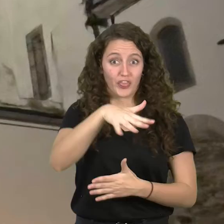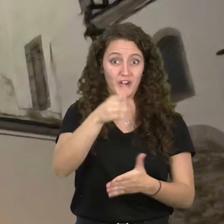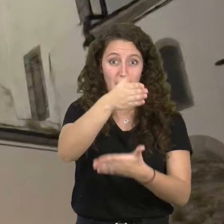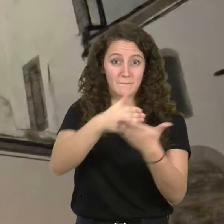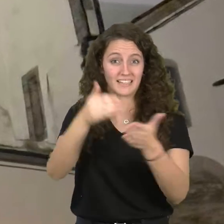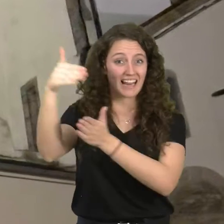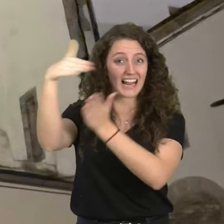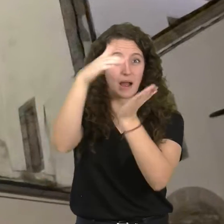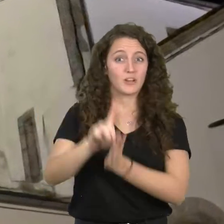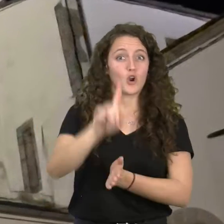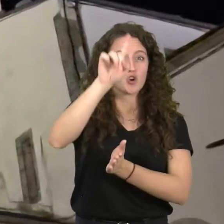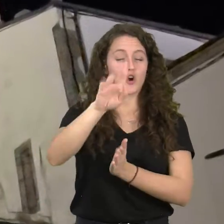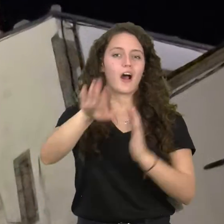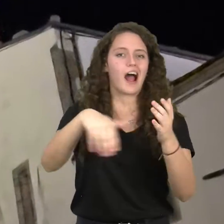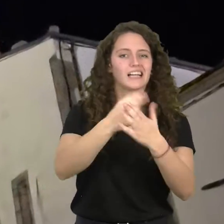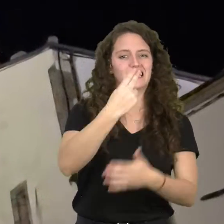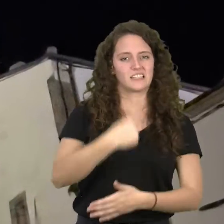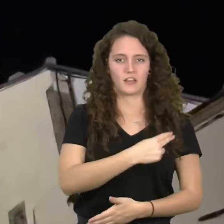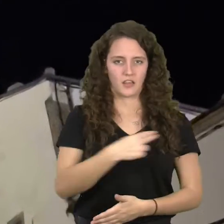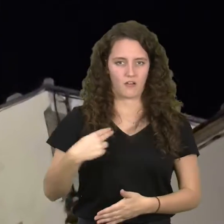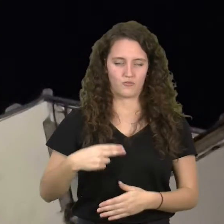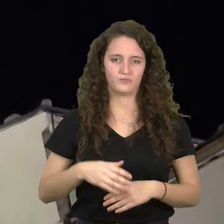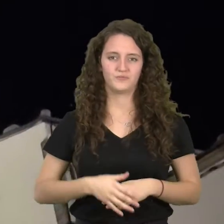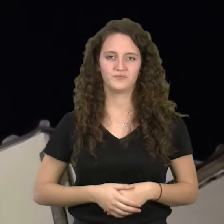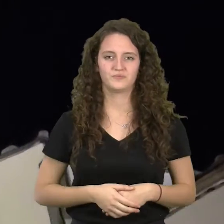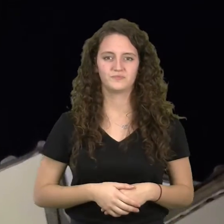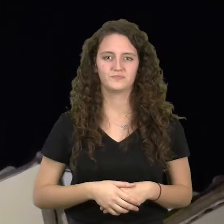en el camino norte Jacobeo hacia Campostela.